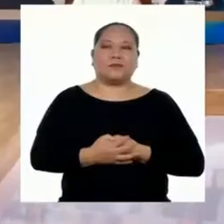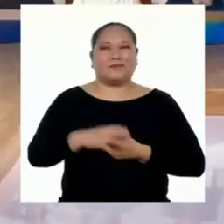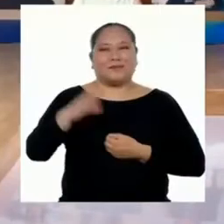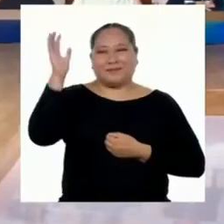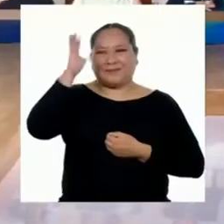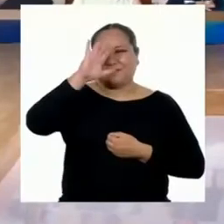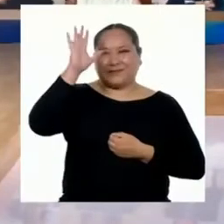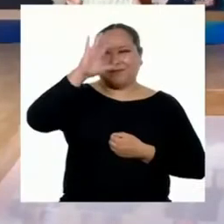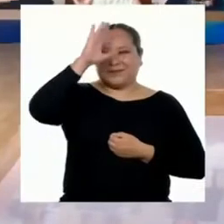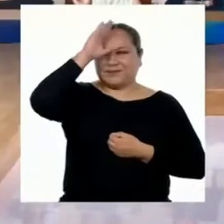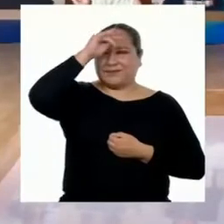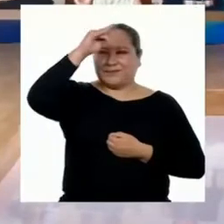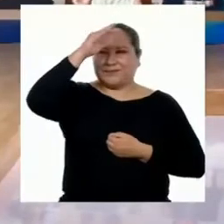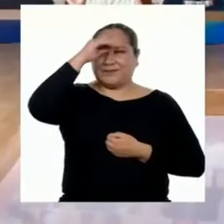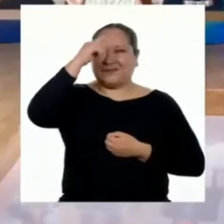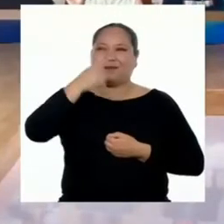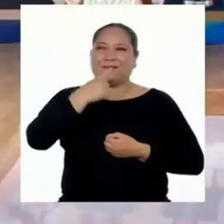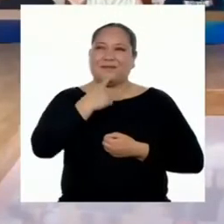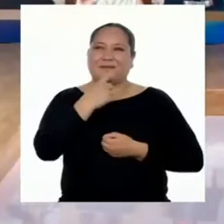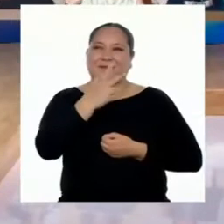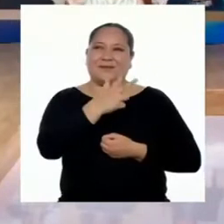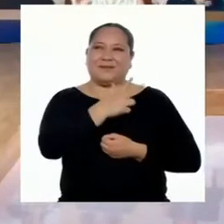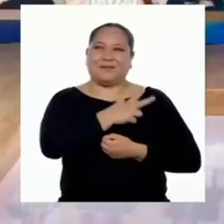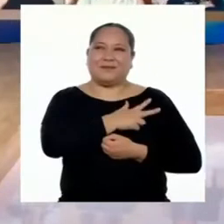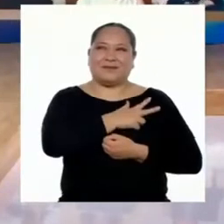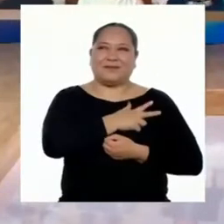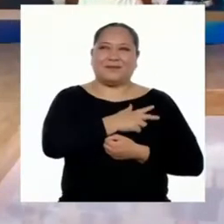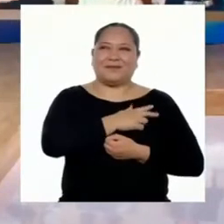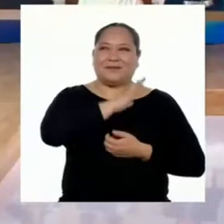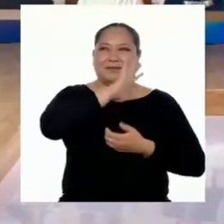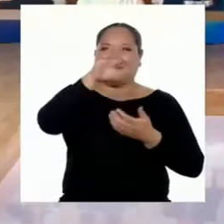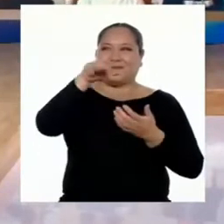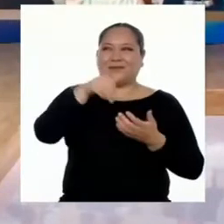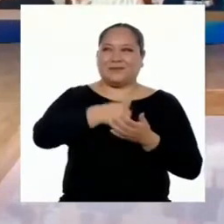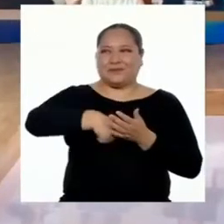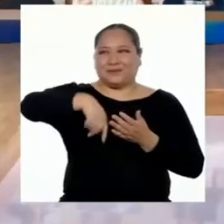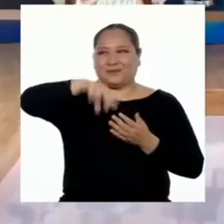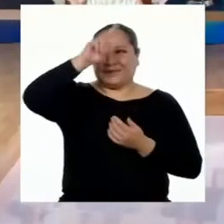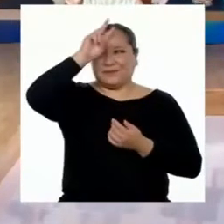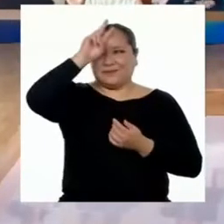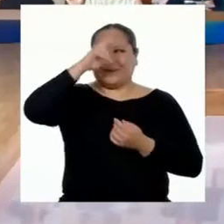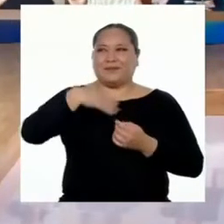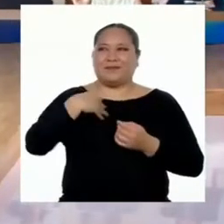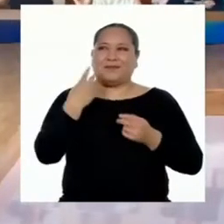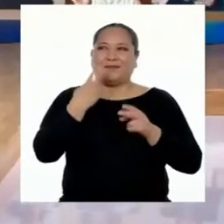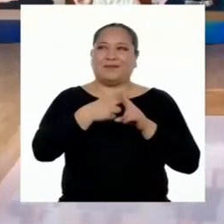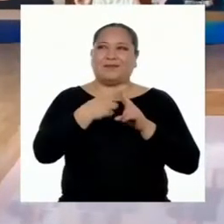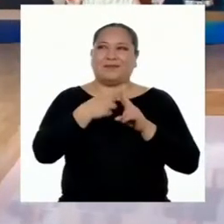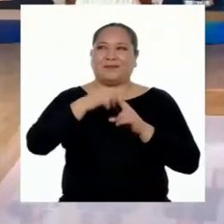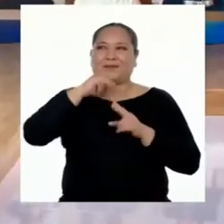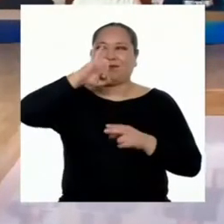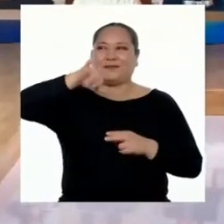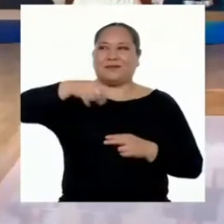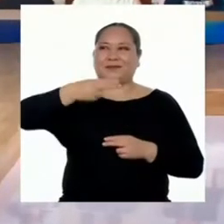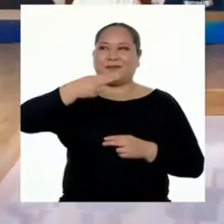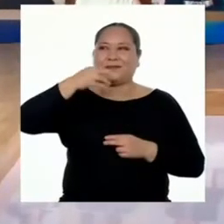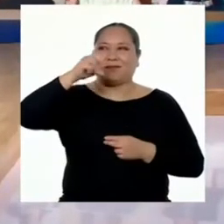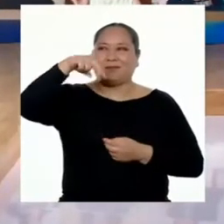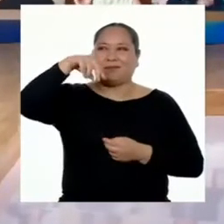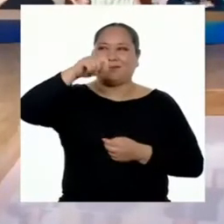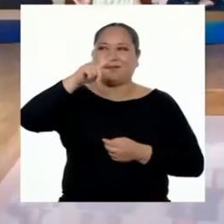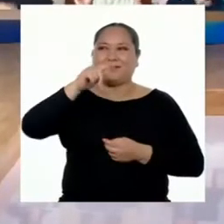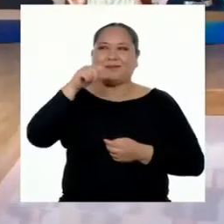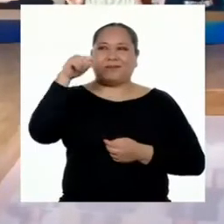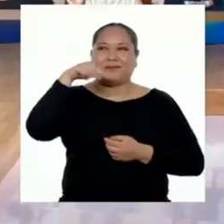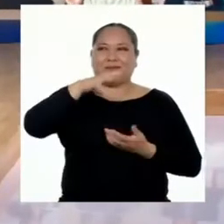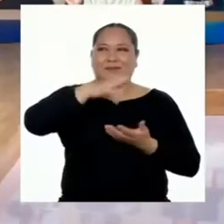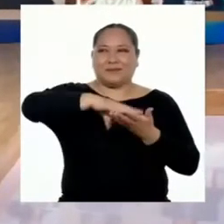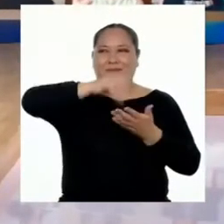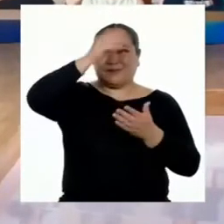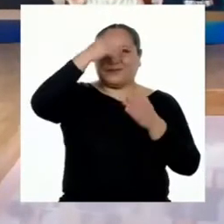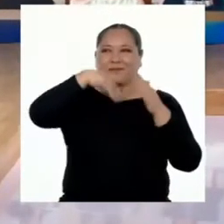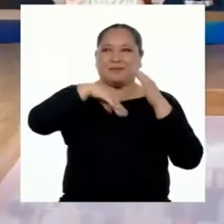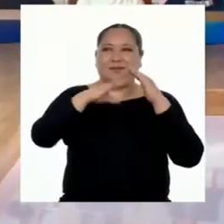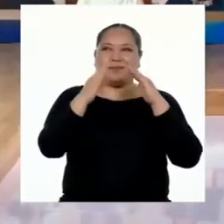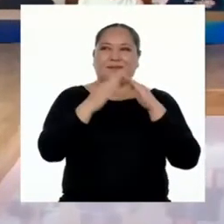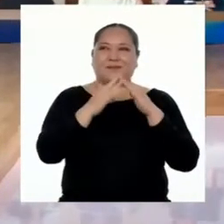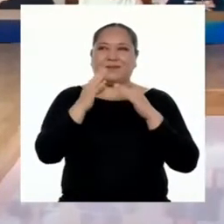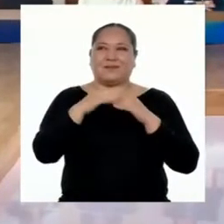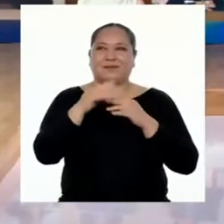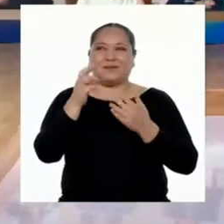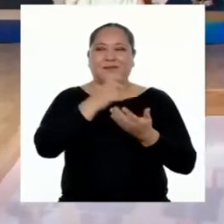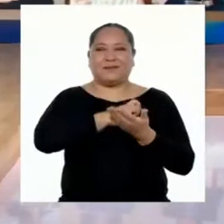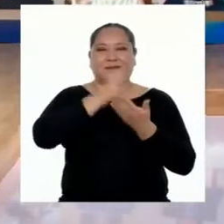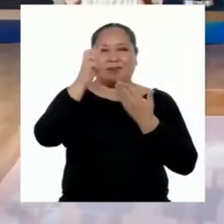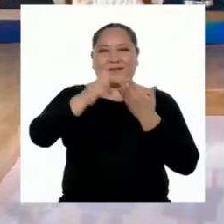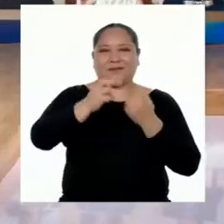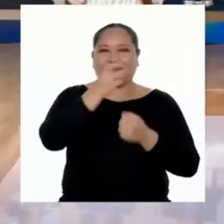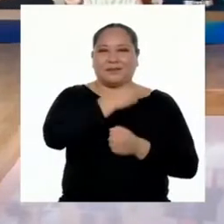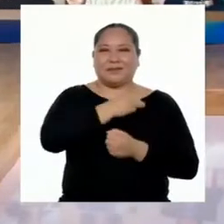¡Hola, hola, chicas y chicos de tercero de secundaria de todo el Perú! Yo soy Jonathan Hernández y esto es Aprenda en Casa, una